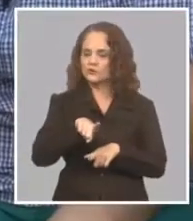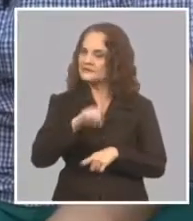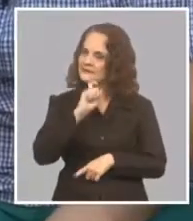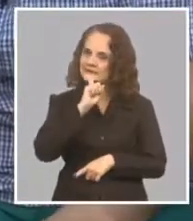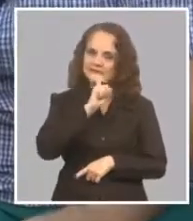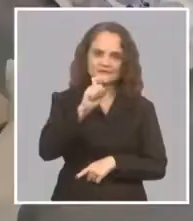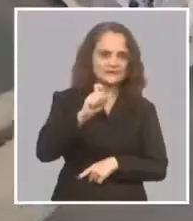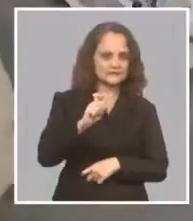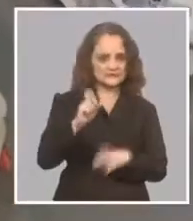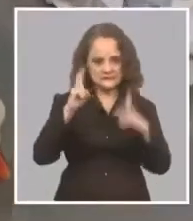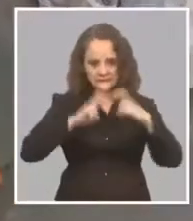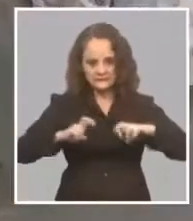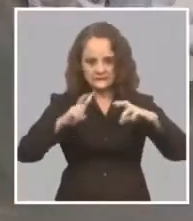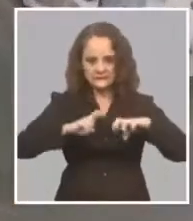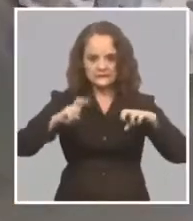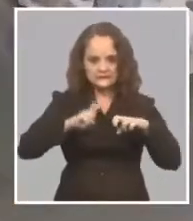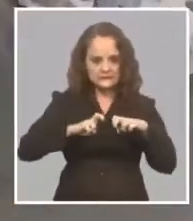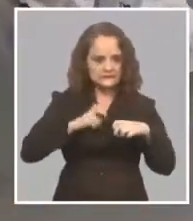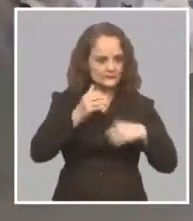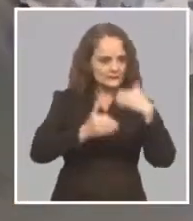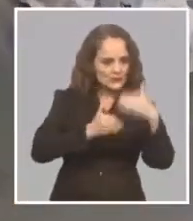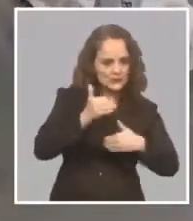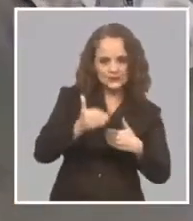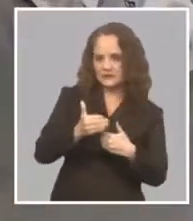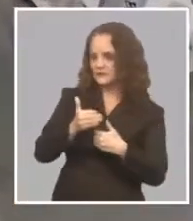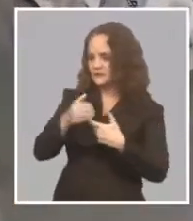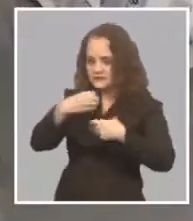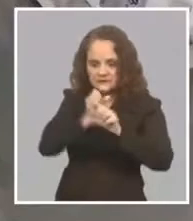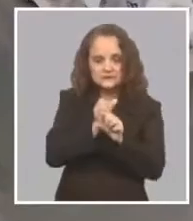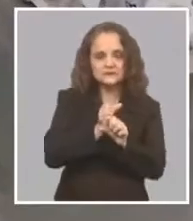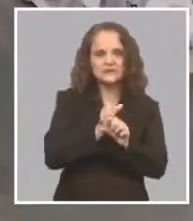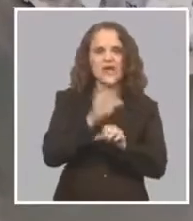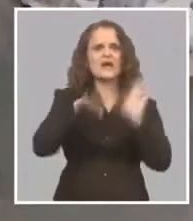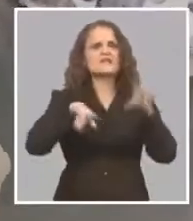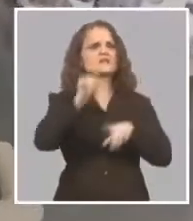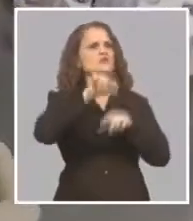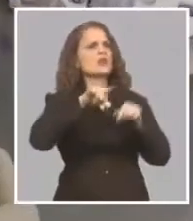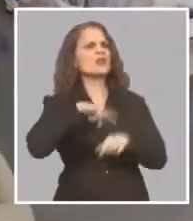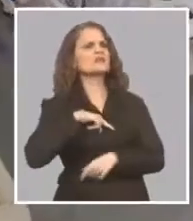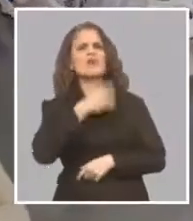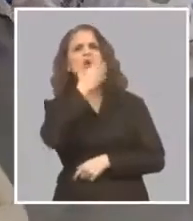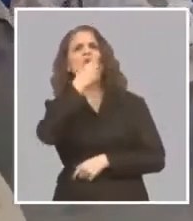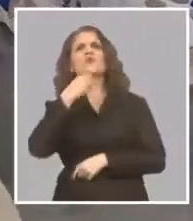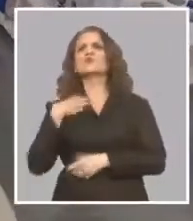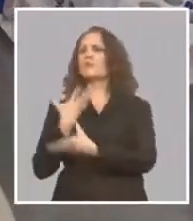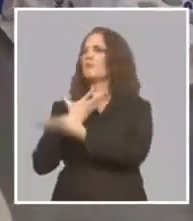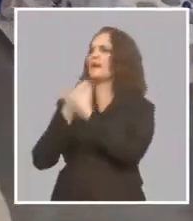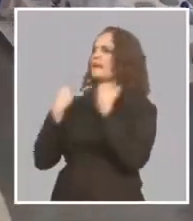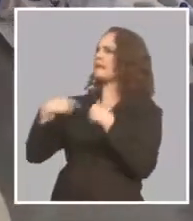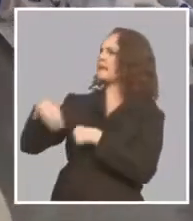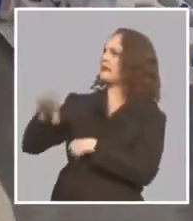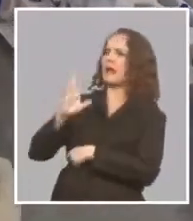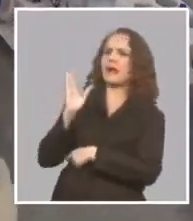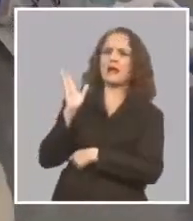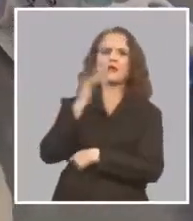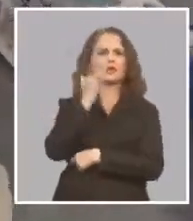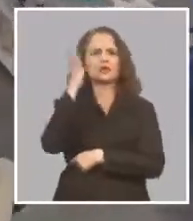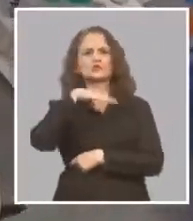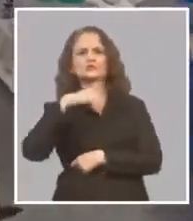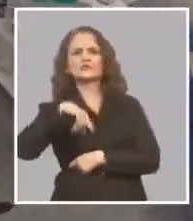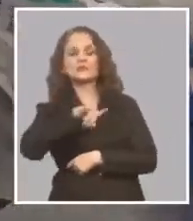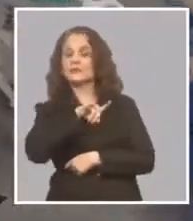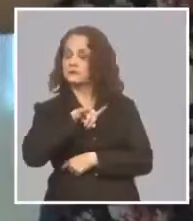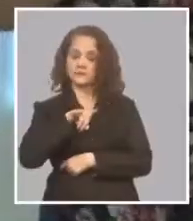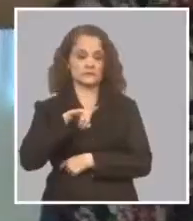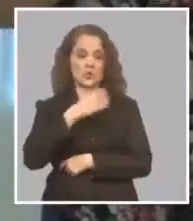resaltar Porque a veces Dice La juventud Está perdida La juventud Es la que ha dado El paso al frente Y si usted ve De los equipos De